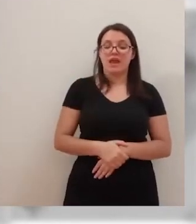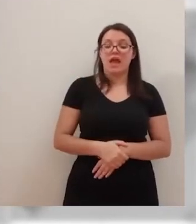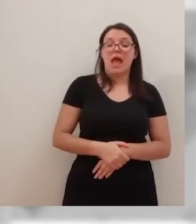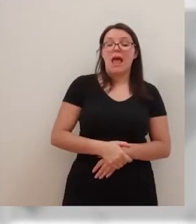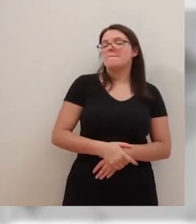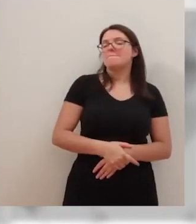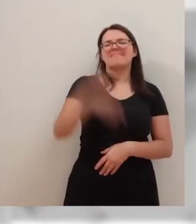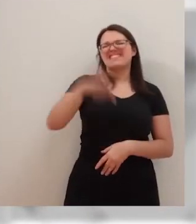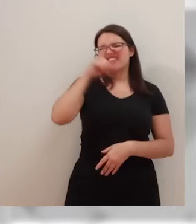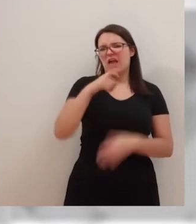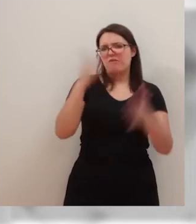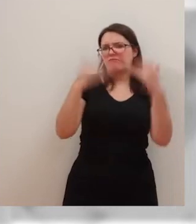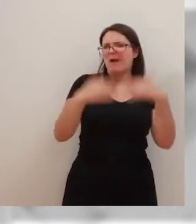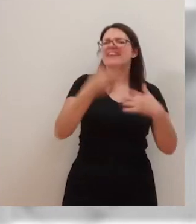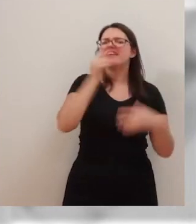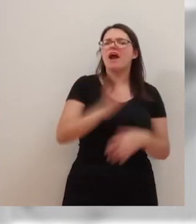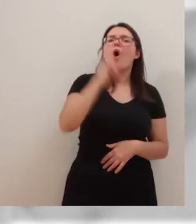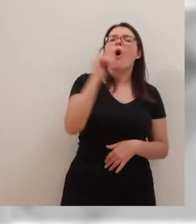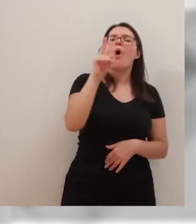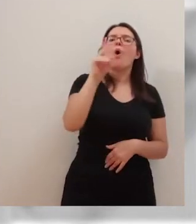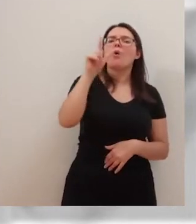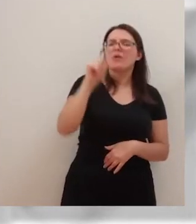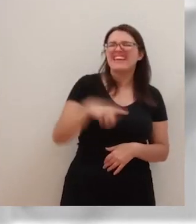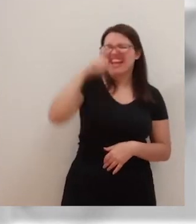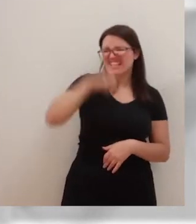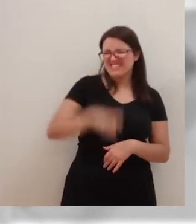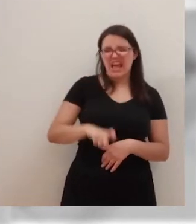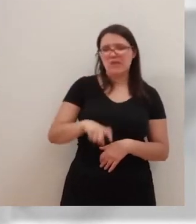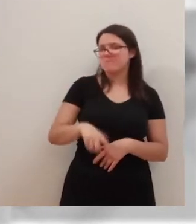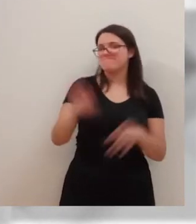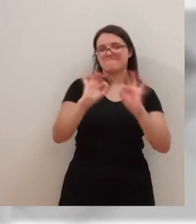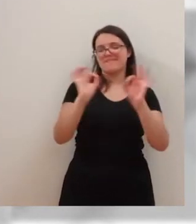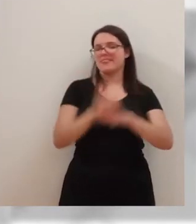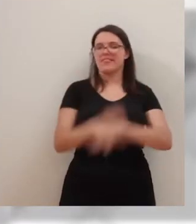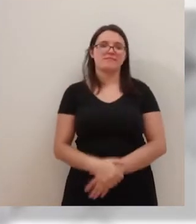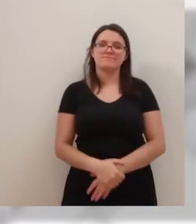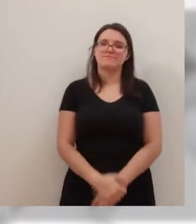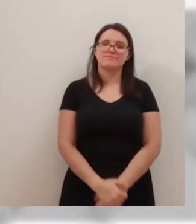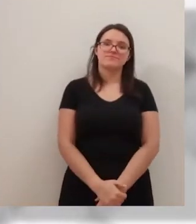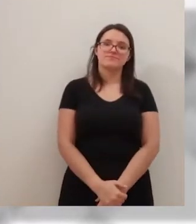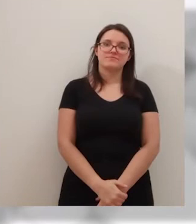Entre las ausencias destaca la baja del Juli, que este año no pisará el albero de la Plaza de la Ribera.